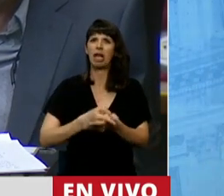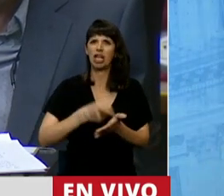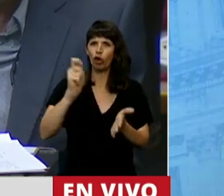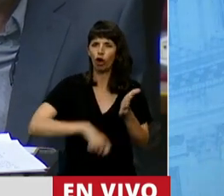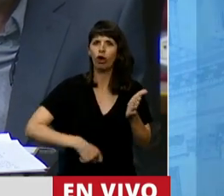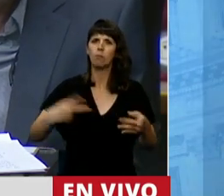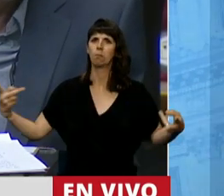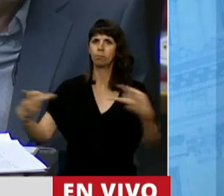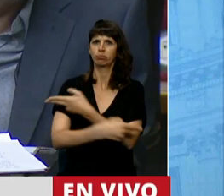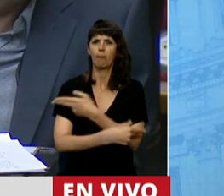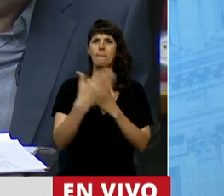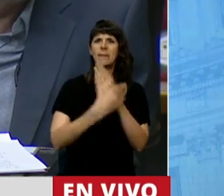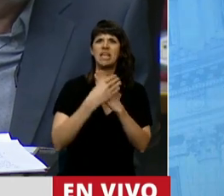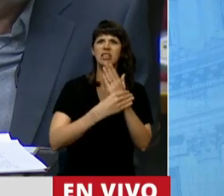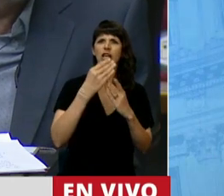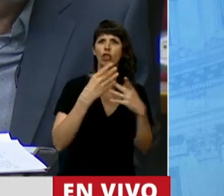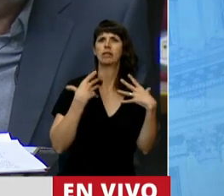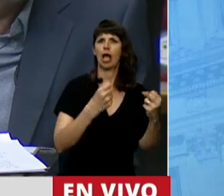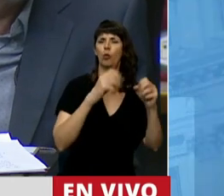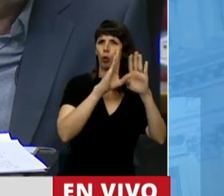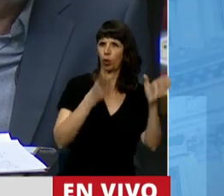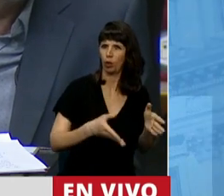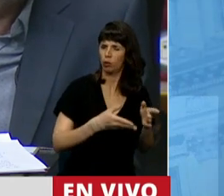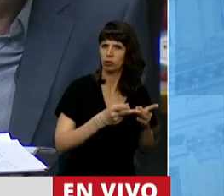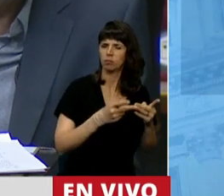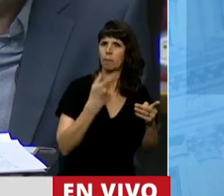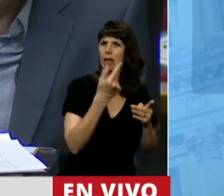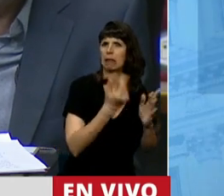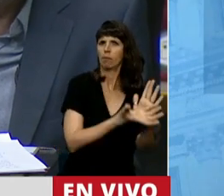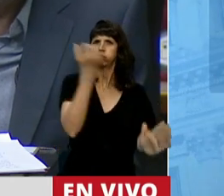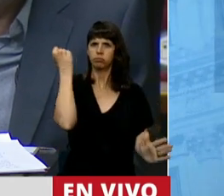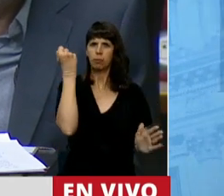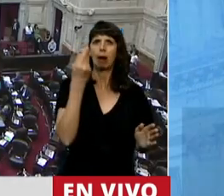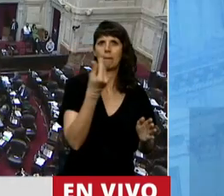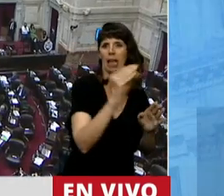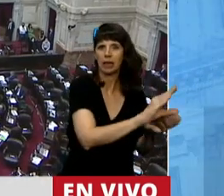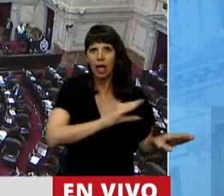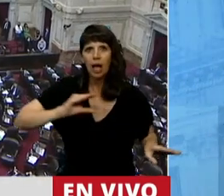fondos para atender otros déficits en las empresas públicas.